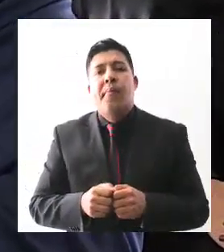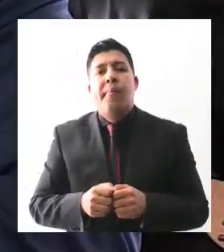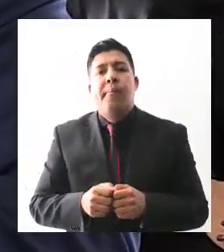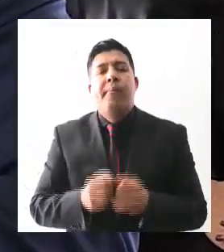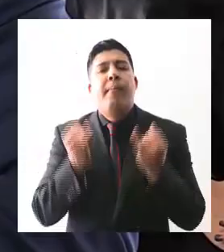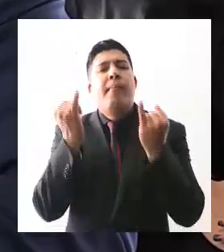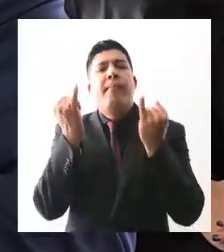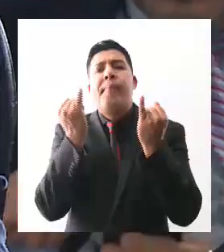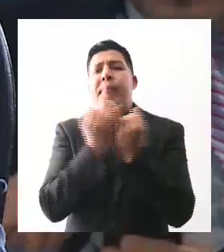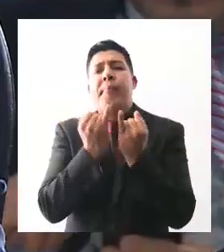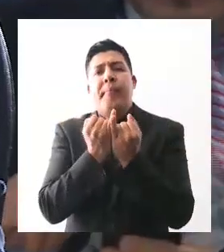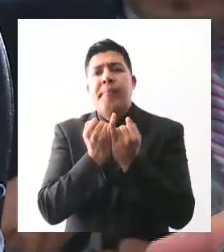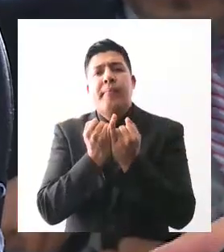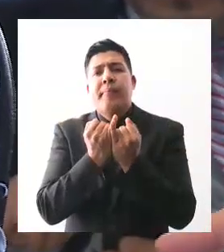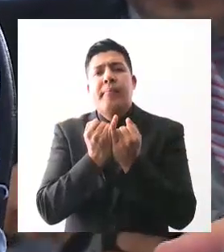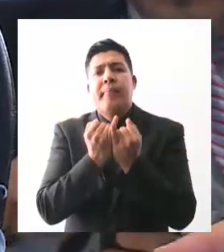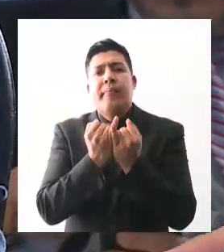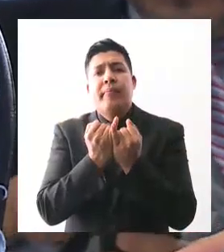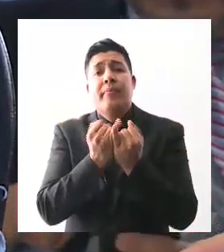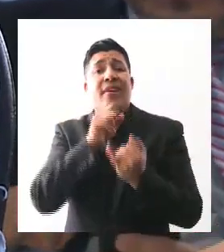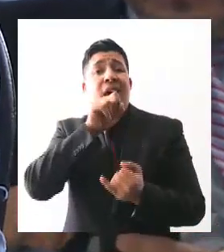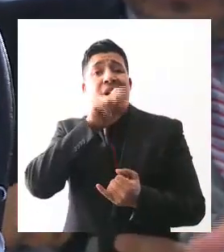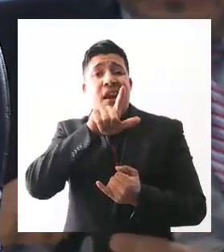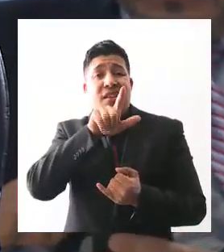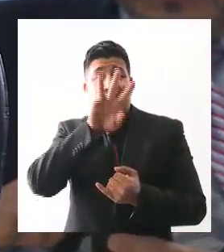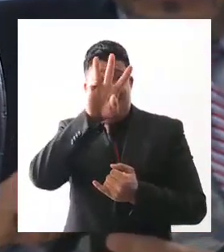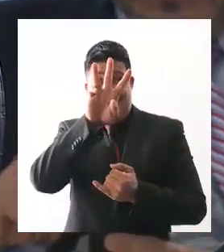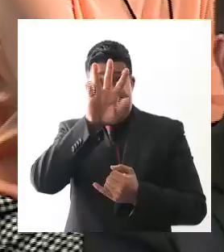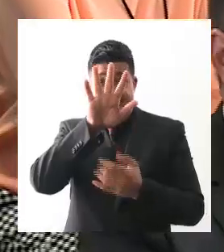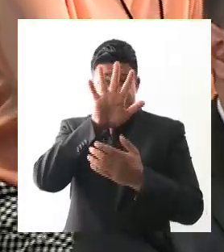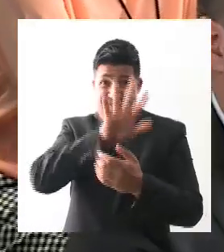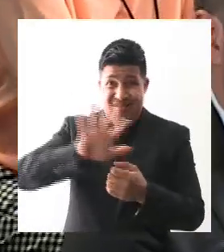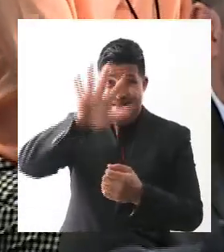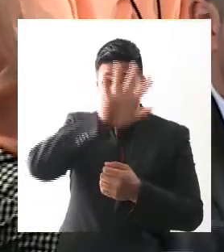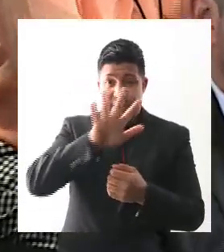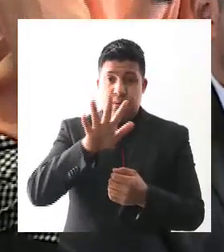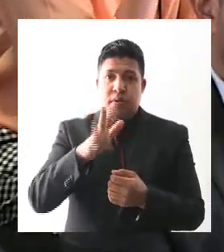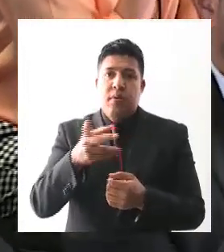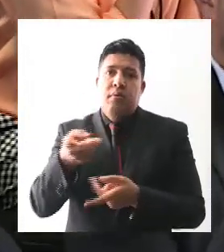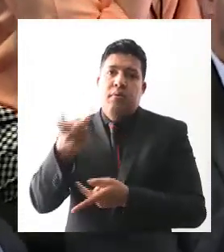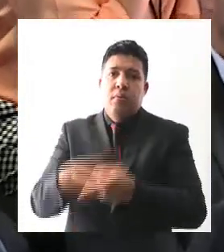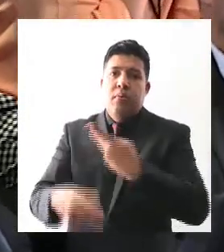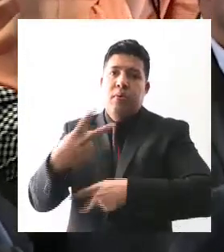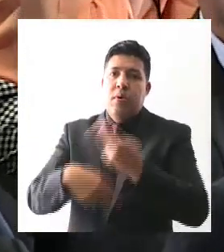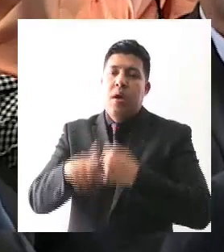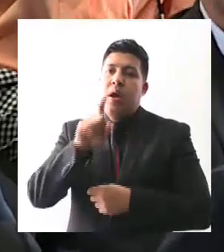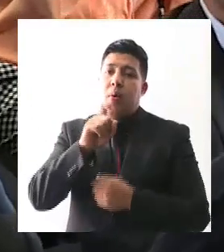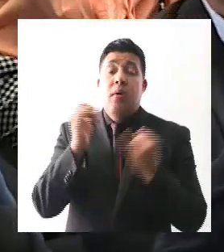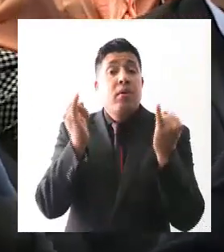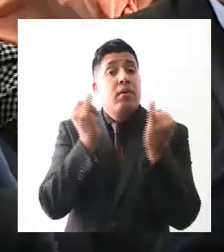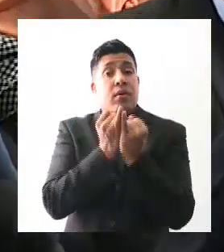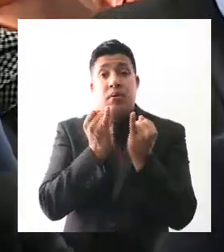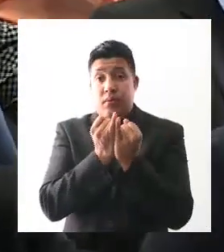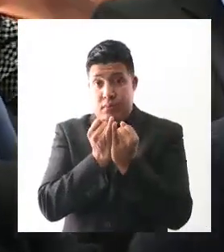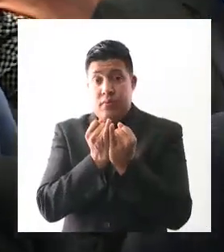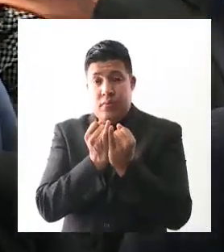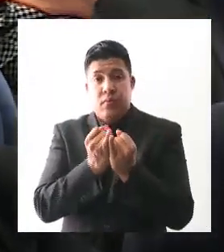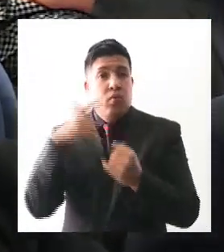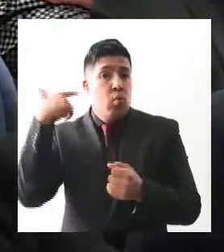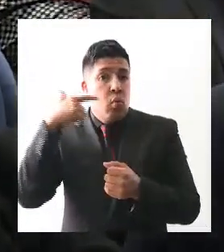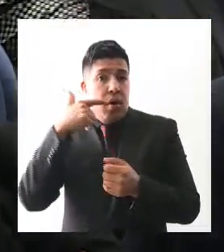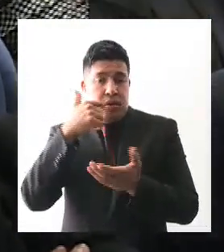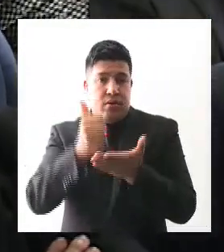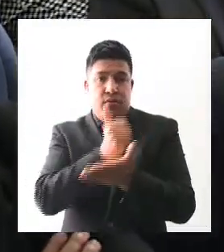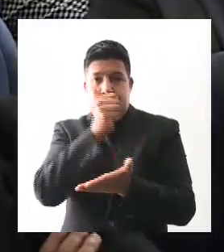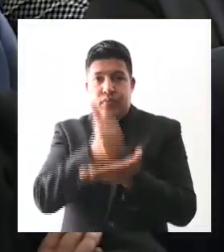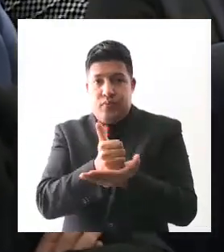garantizamos para que los saltos de Jalisco tengan agua y para que el área metropolitana de Guadalajara tenga agua. Si bien avanzamos